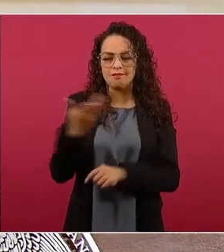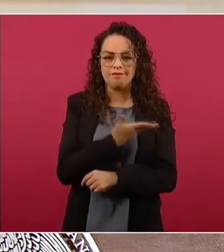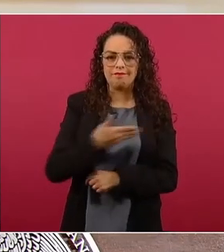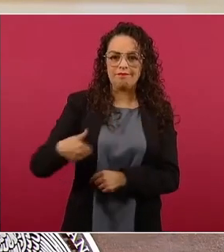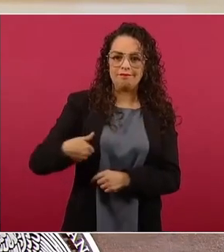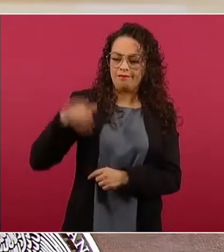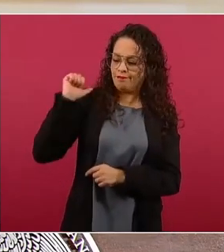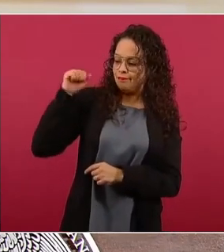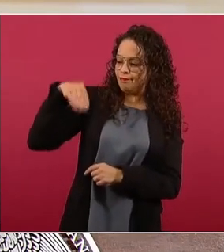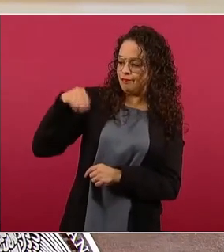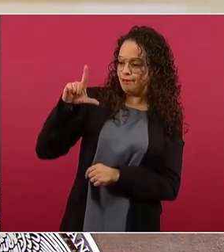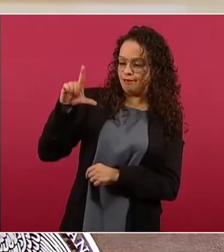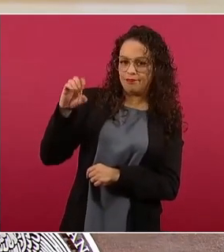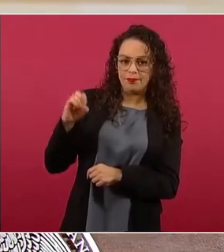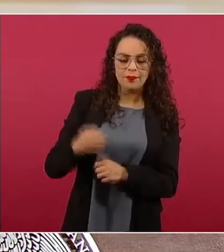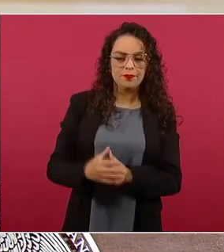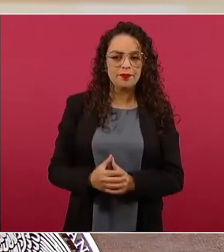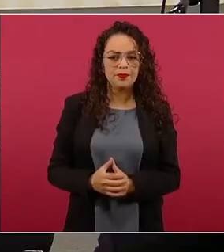Siguiente, por favor.